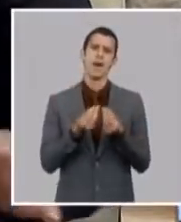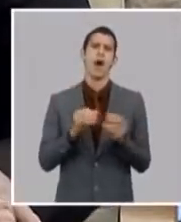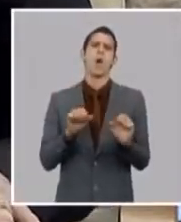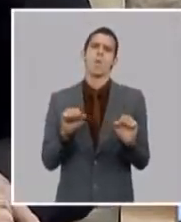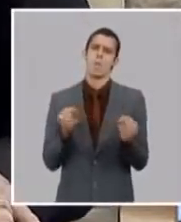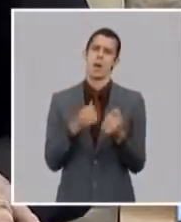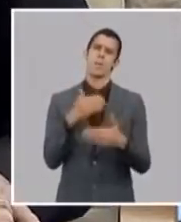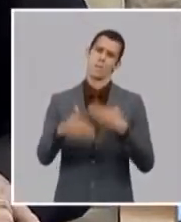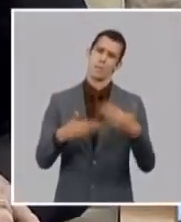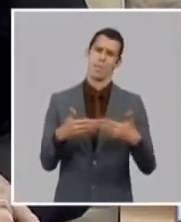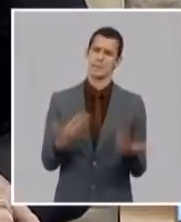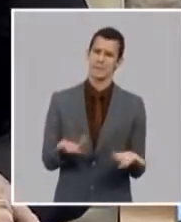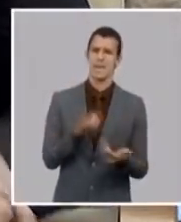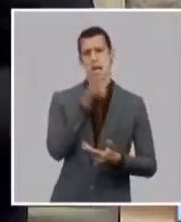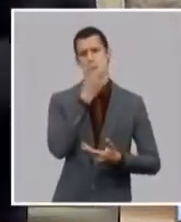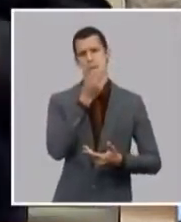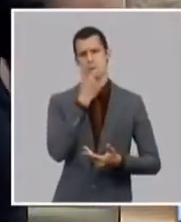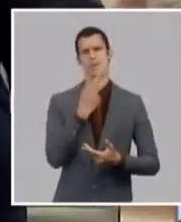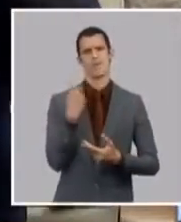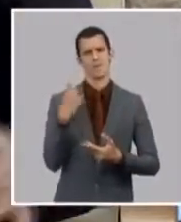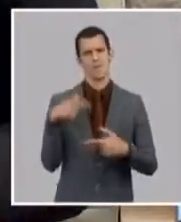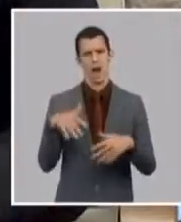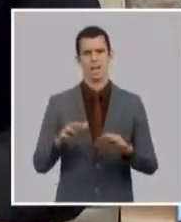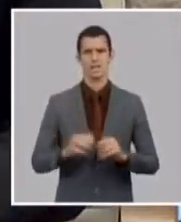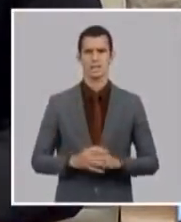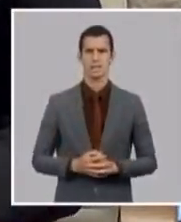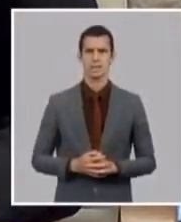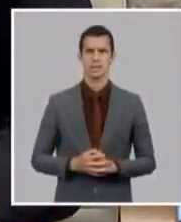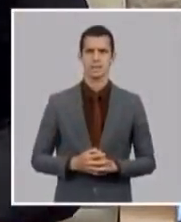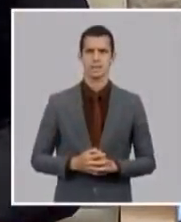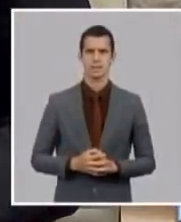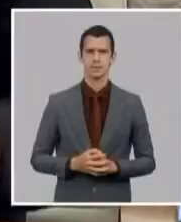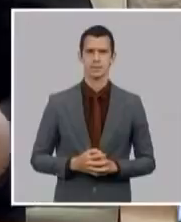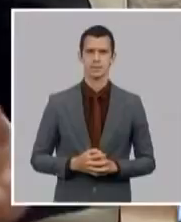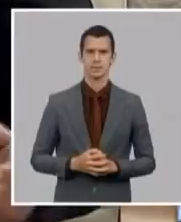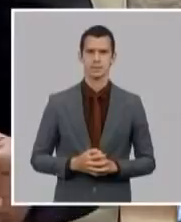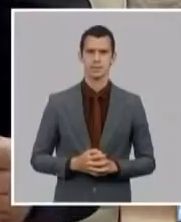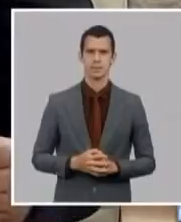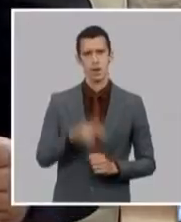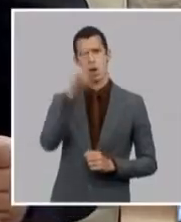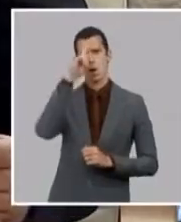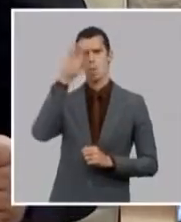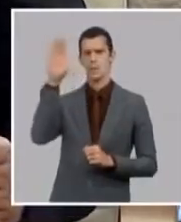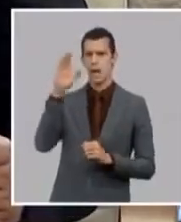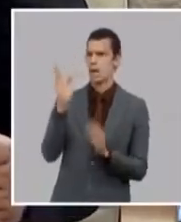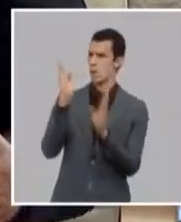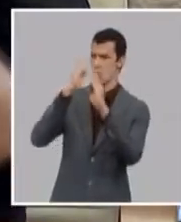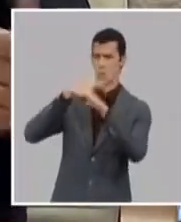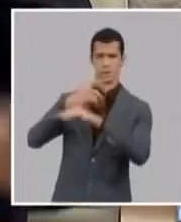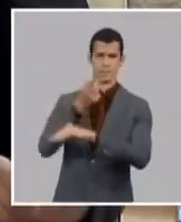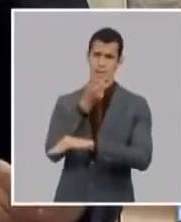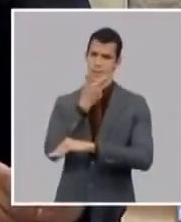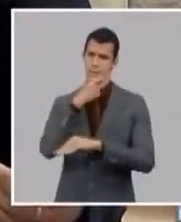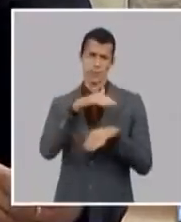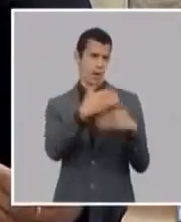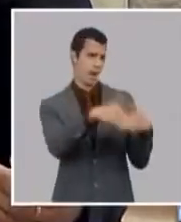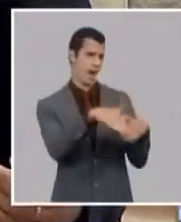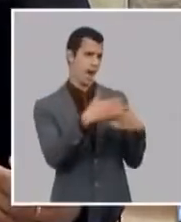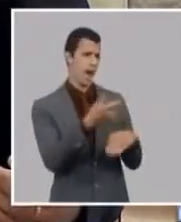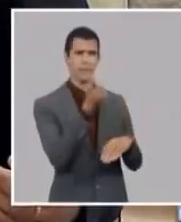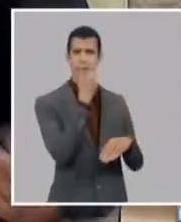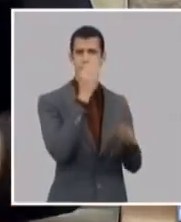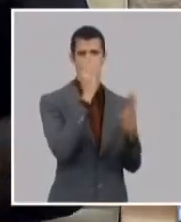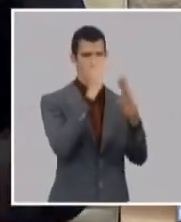de medicamentos en todas las redes del país incluso dentro de ellos en el cuadro